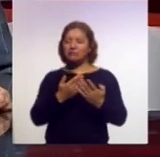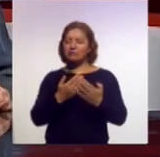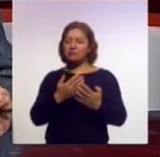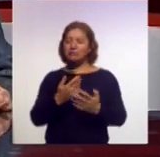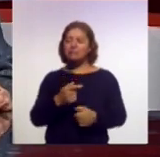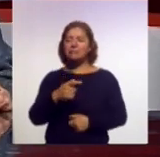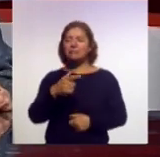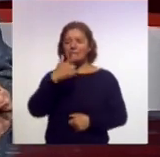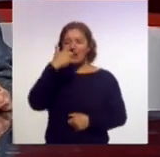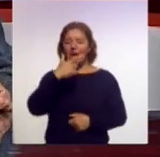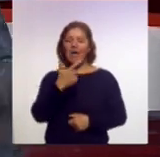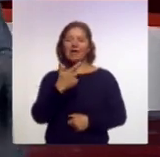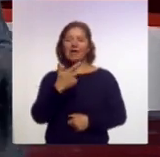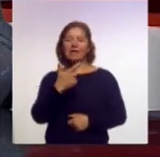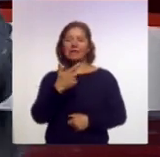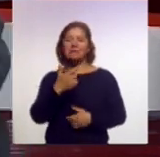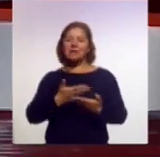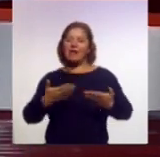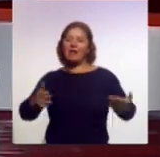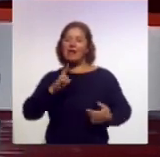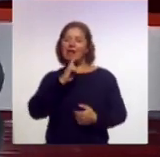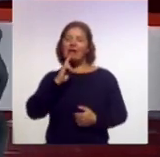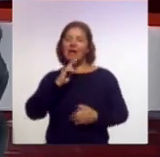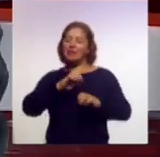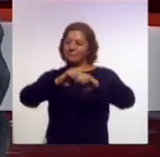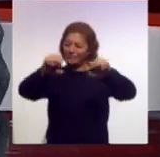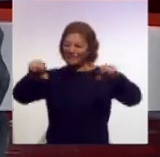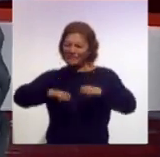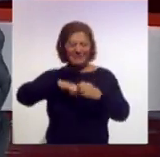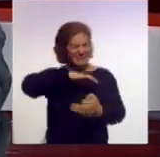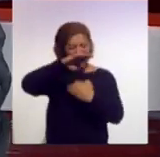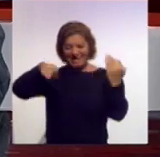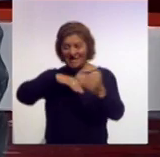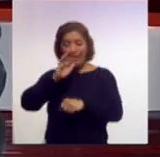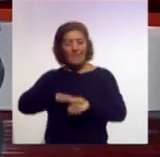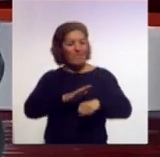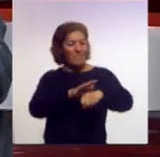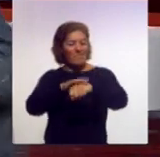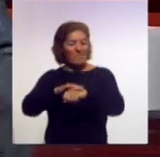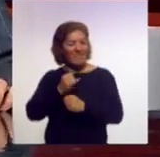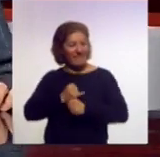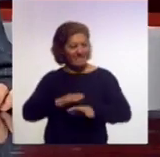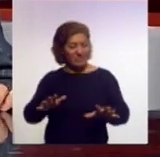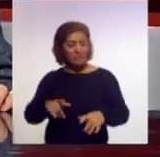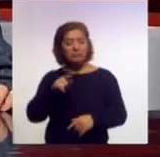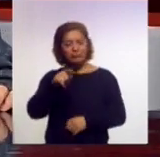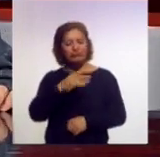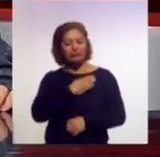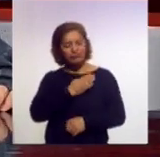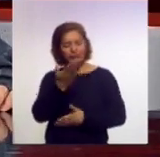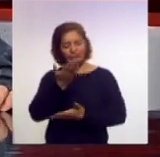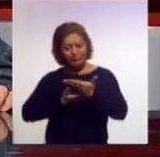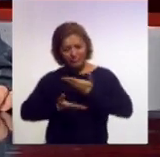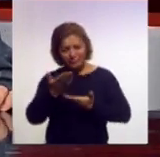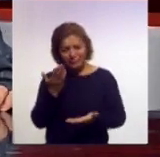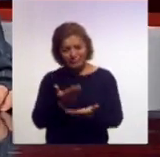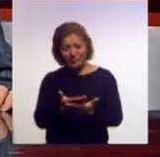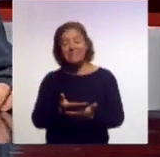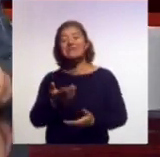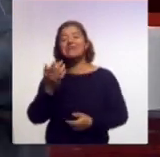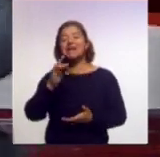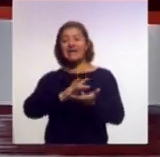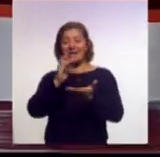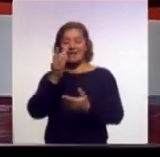emisión de Ahora Noticias con todo el equipo y mucha más información que tenga usted buen provecho gracias buenas